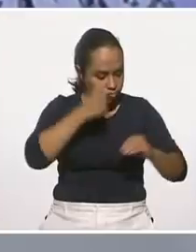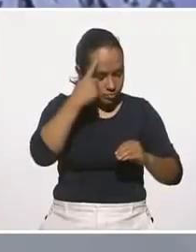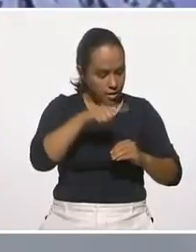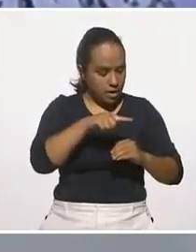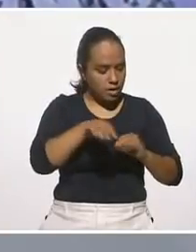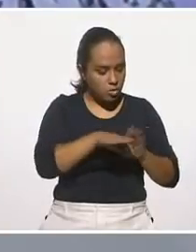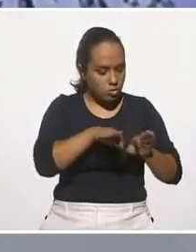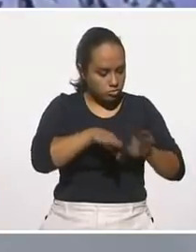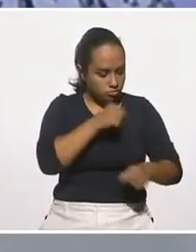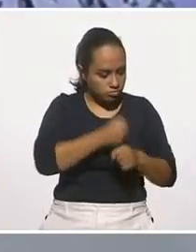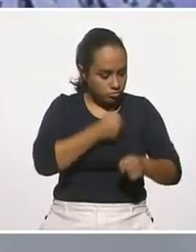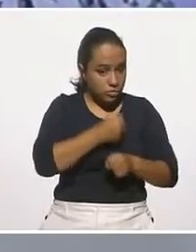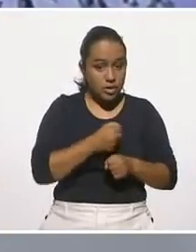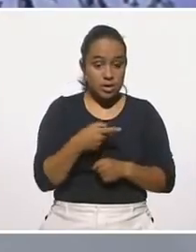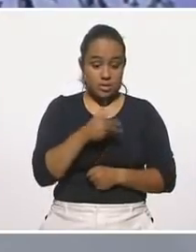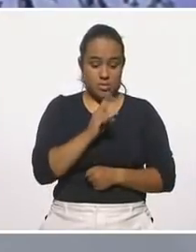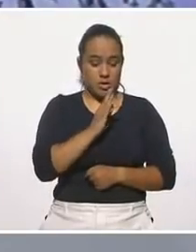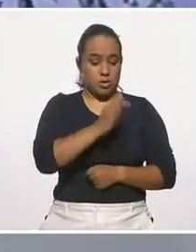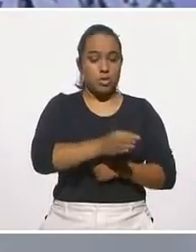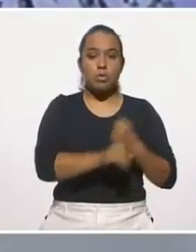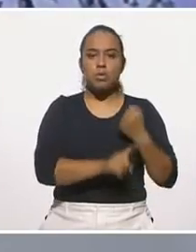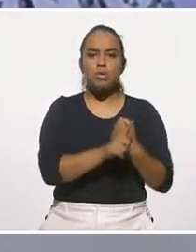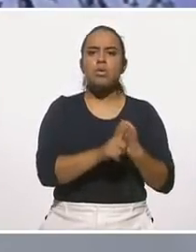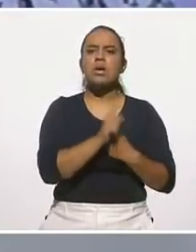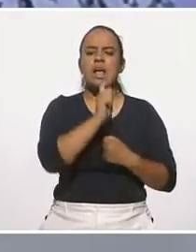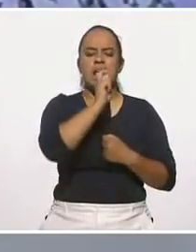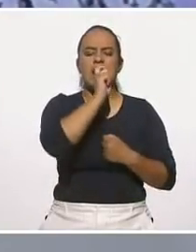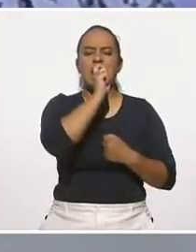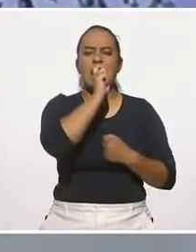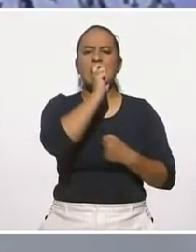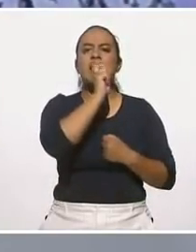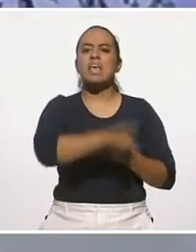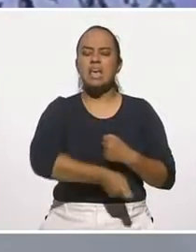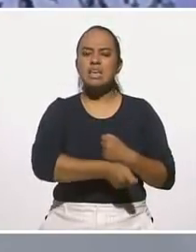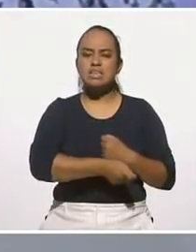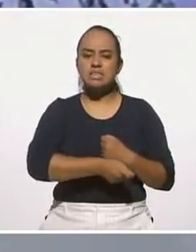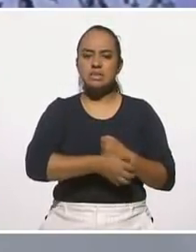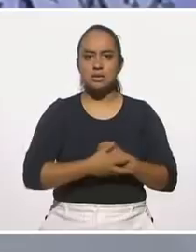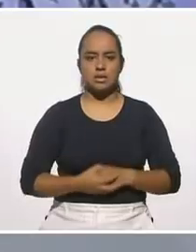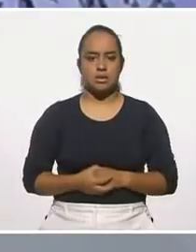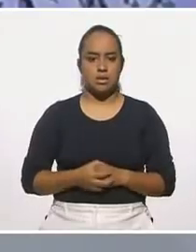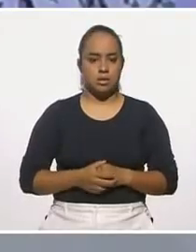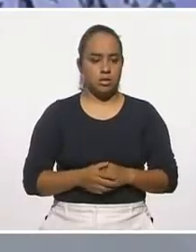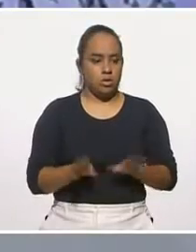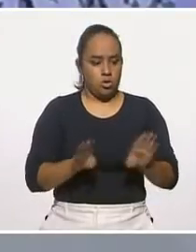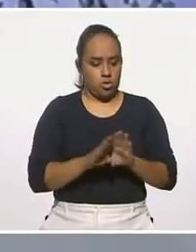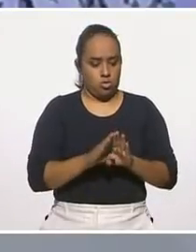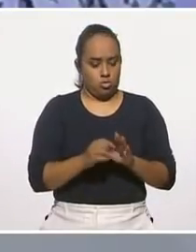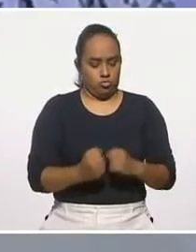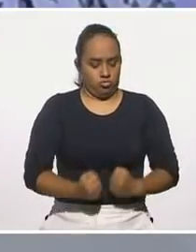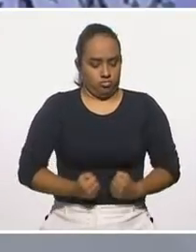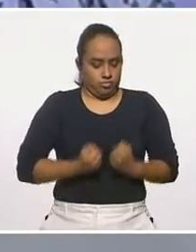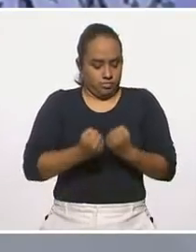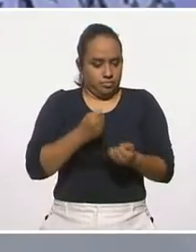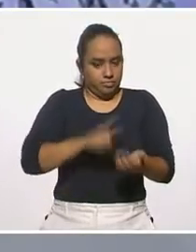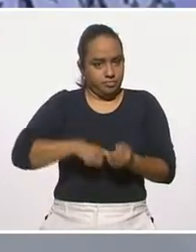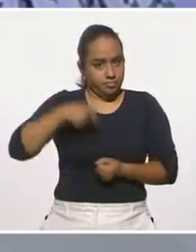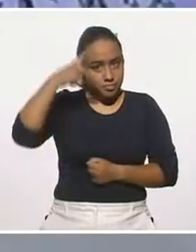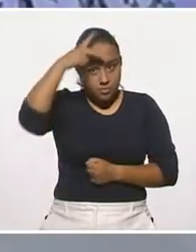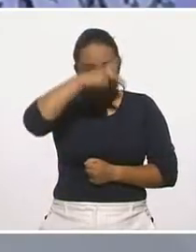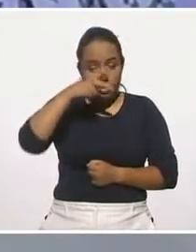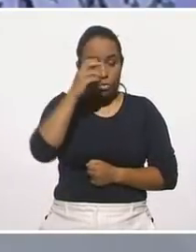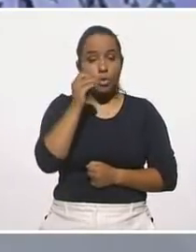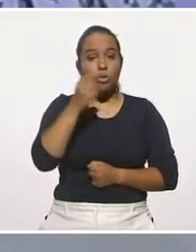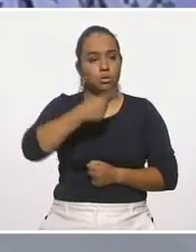resiliencia está definida como una fortaleza psicológica o como una